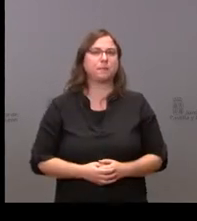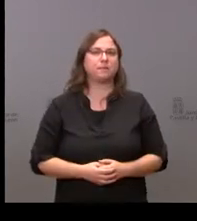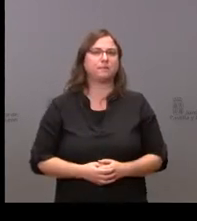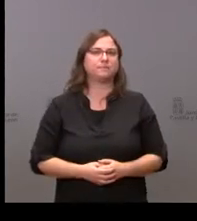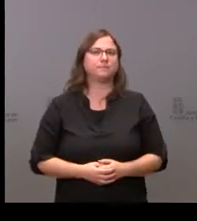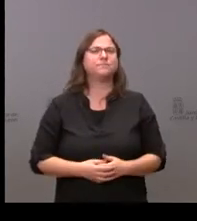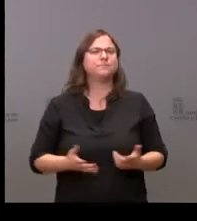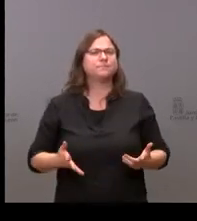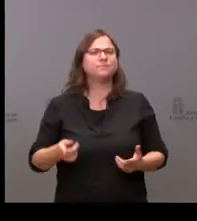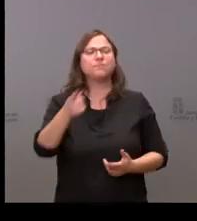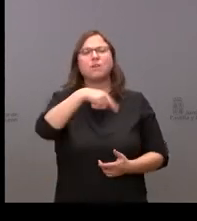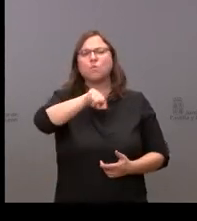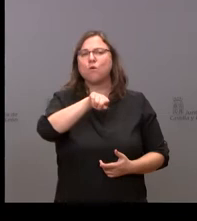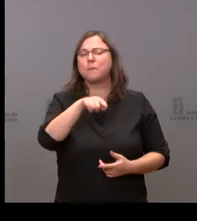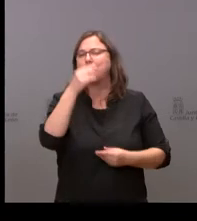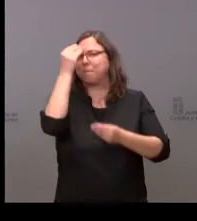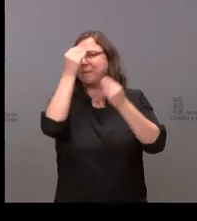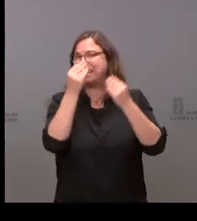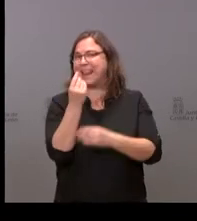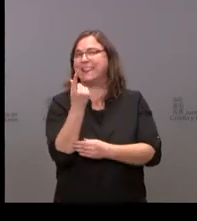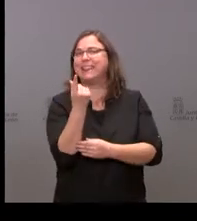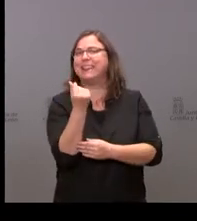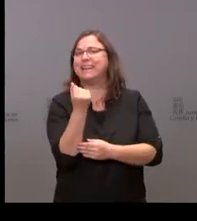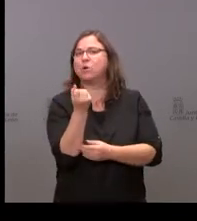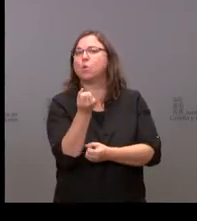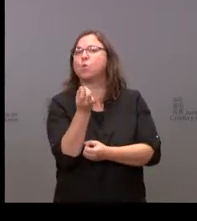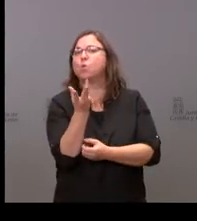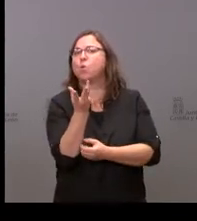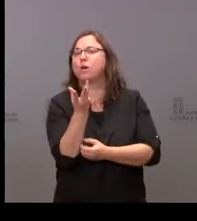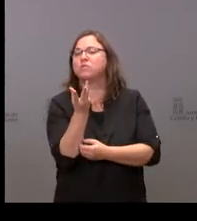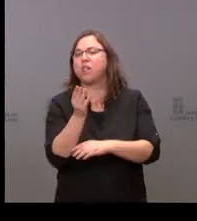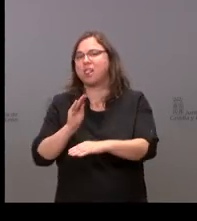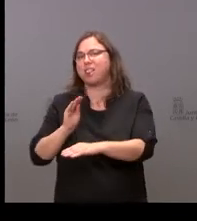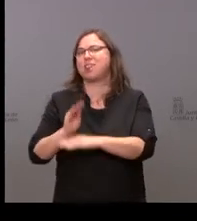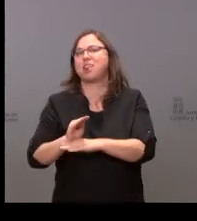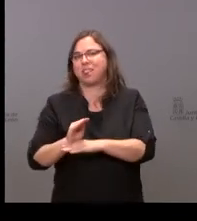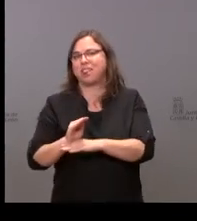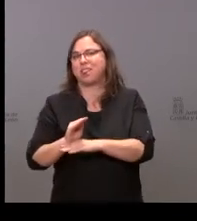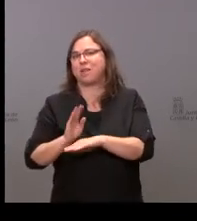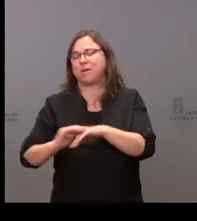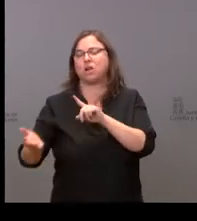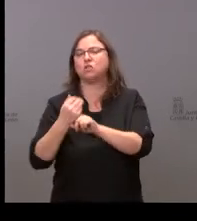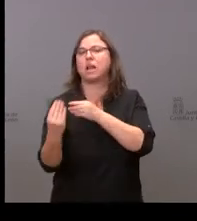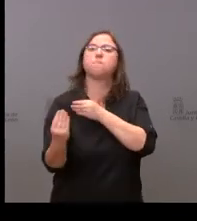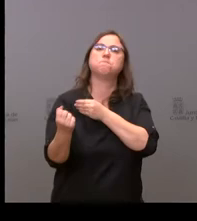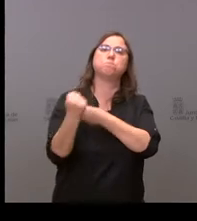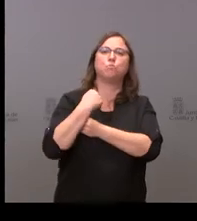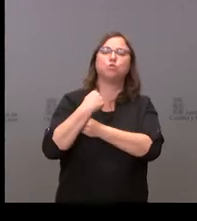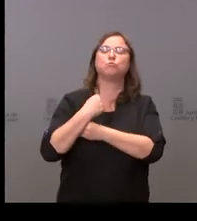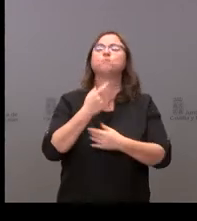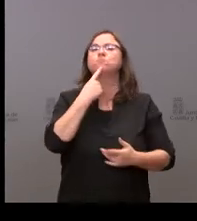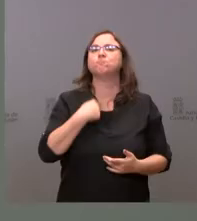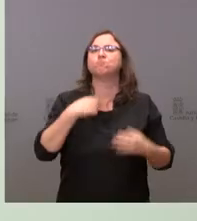¿Con cuánto dinero esperan solventar ese escollo de Por Ávila en concreto? Gracias.